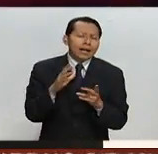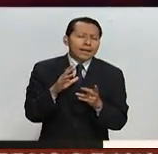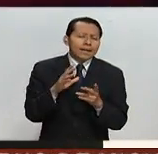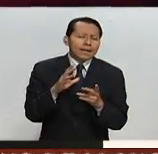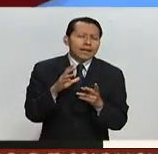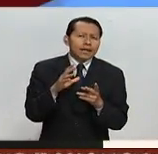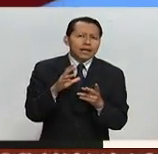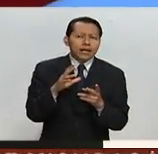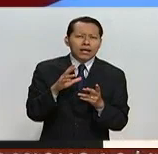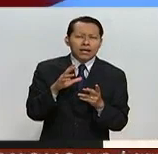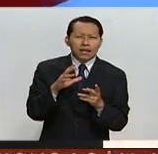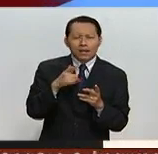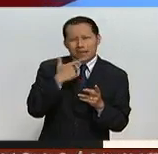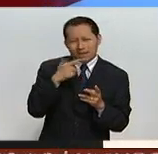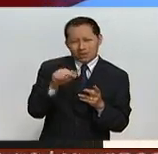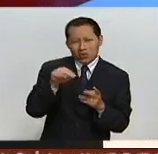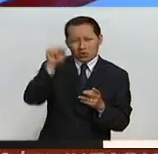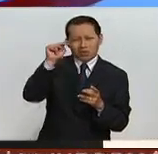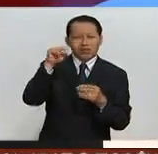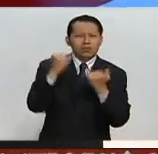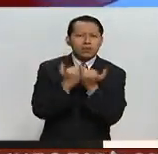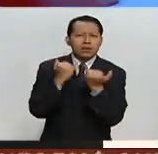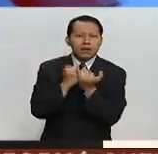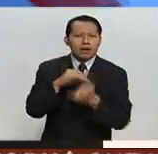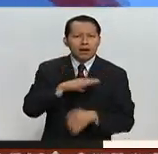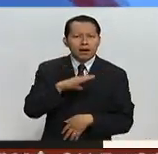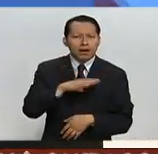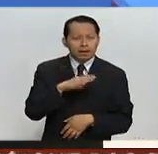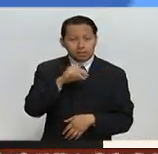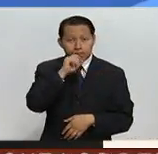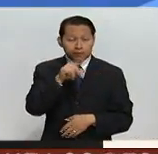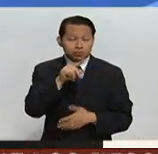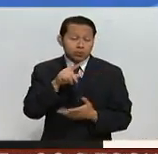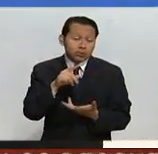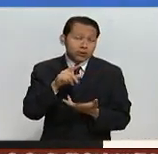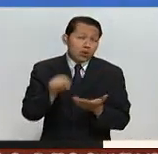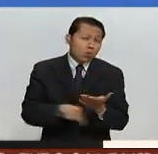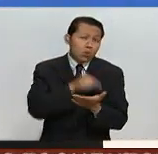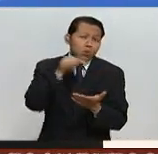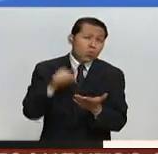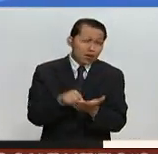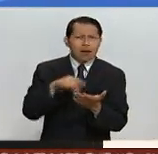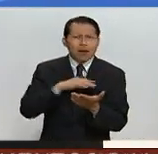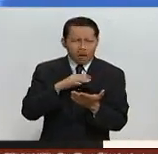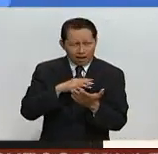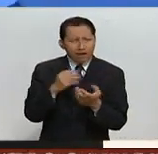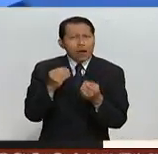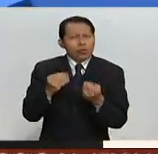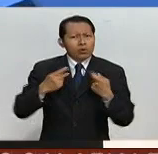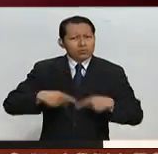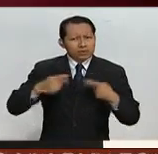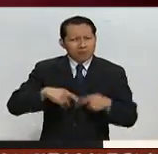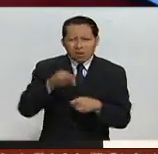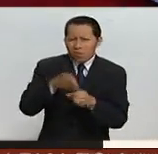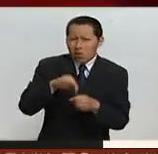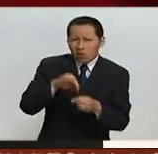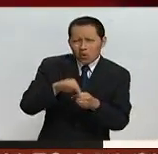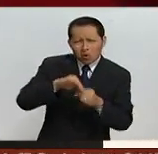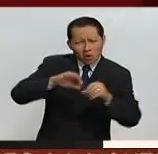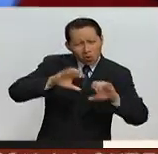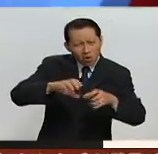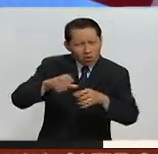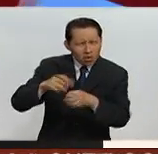es Bretaña. Está justamente, es un territorio muy nutrido, muy poblado, y votó prácticamente todas sus